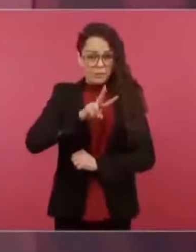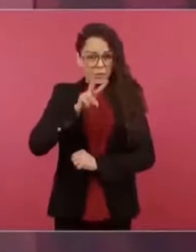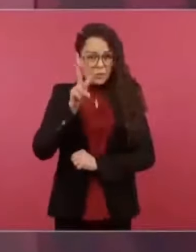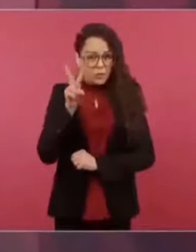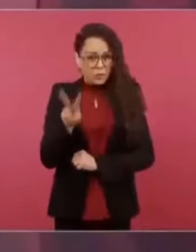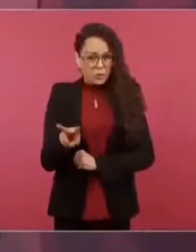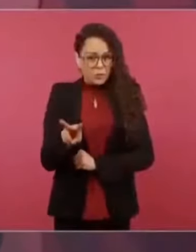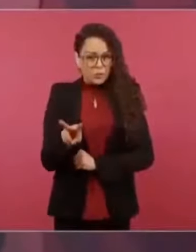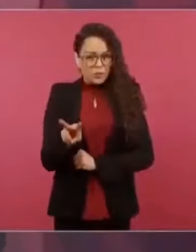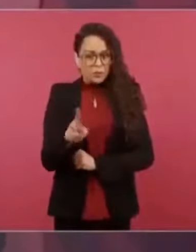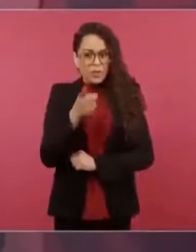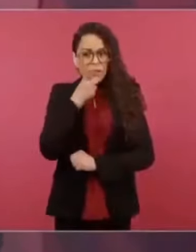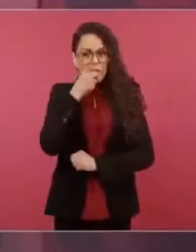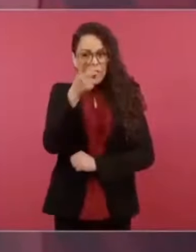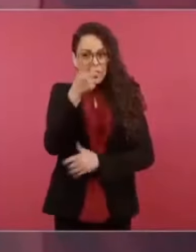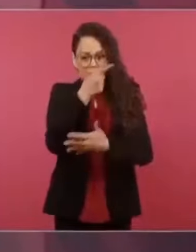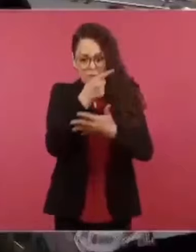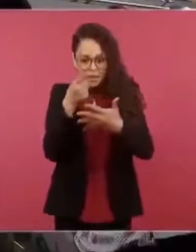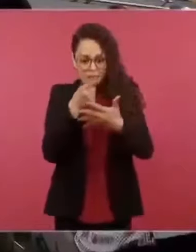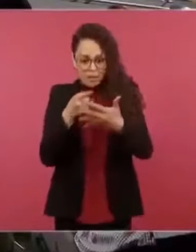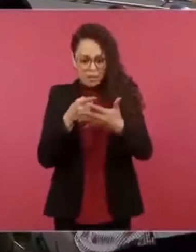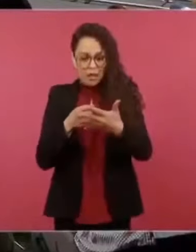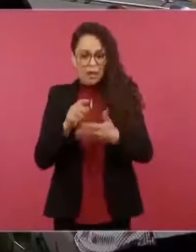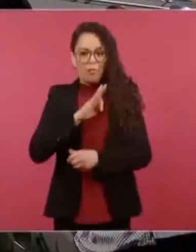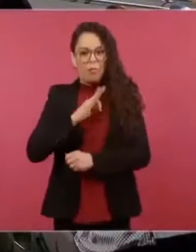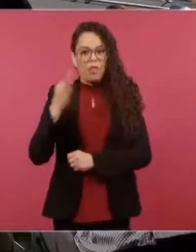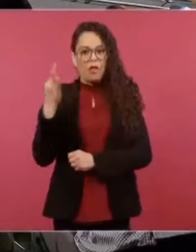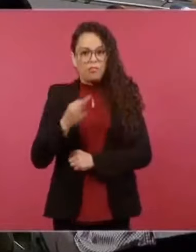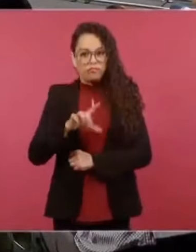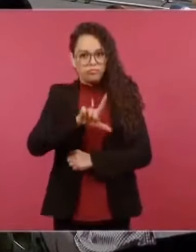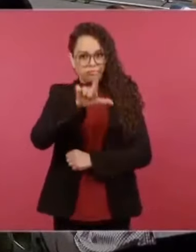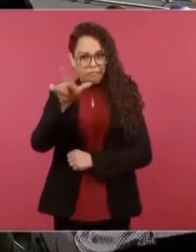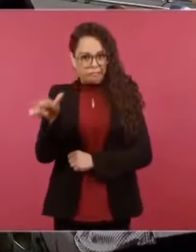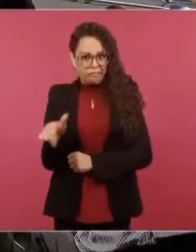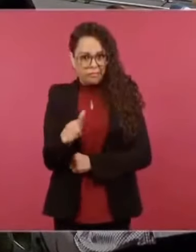a ver si la encuentras.